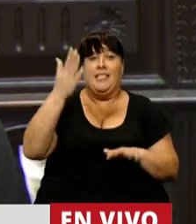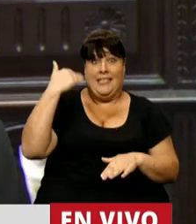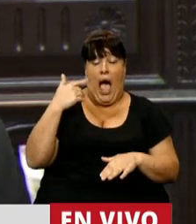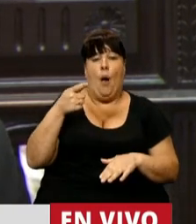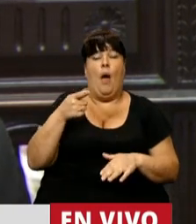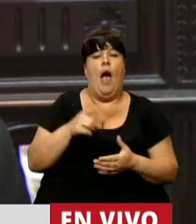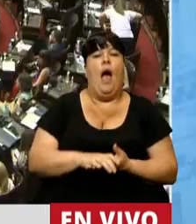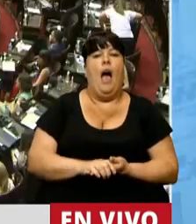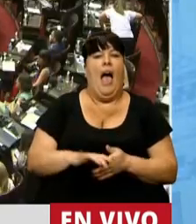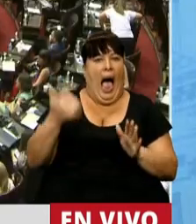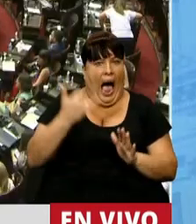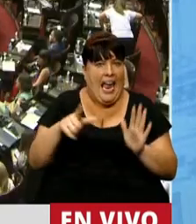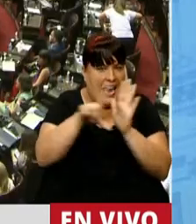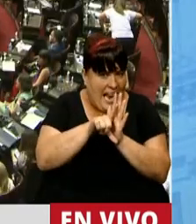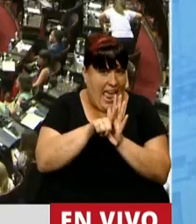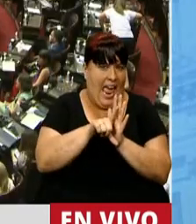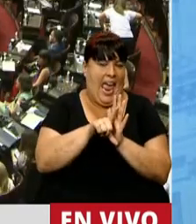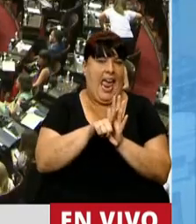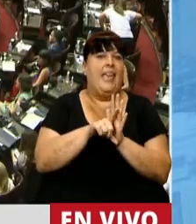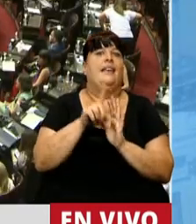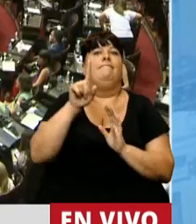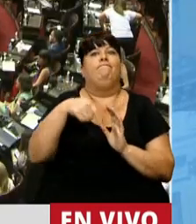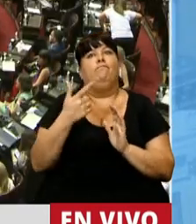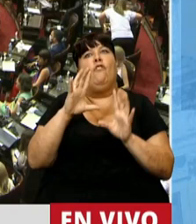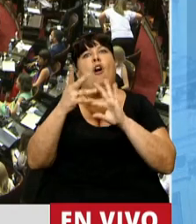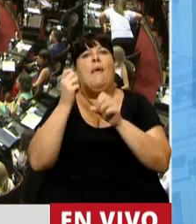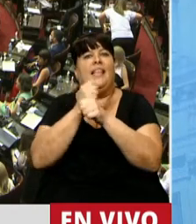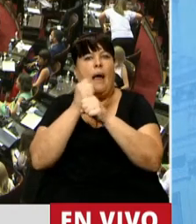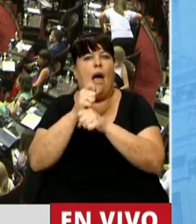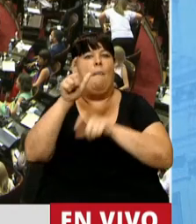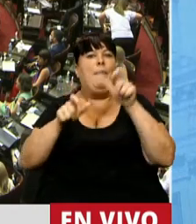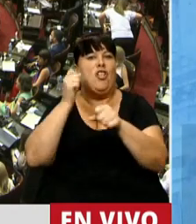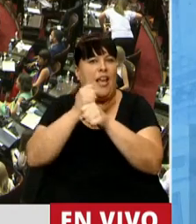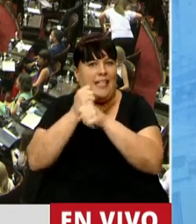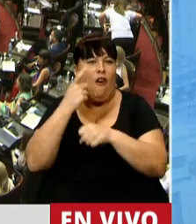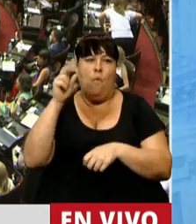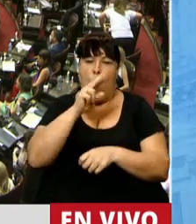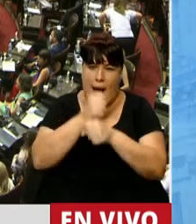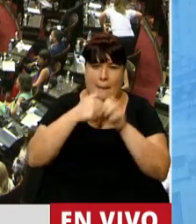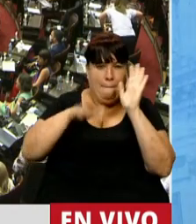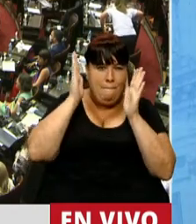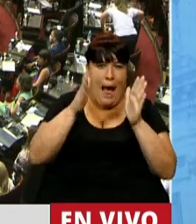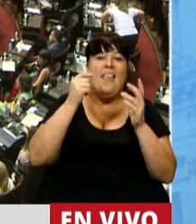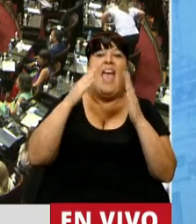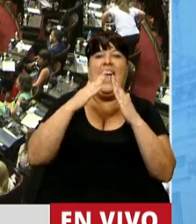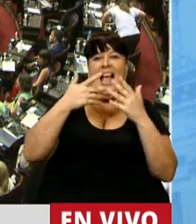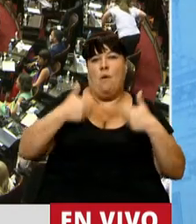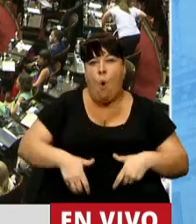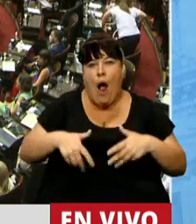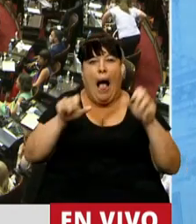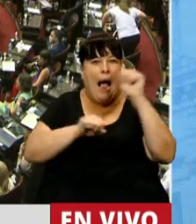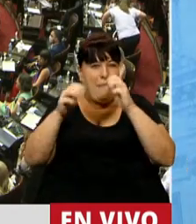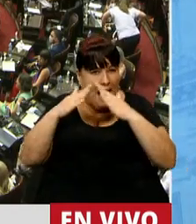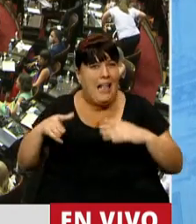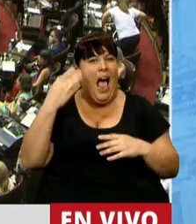aún una ley que generó un marco laboral para los trabajadores y las trabajadoras, principalmente de casas particulares, todavía